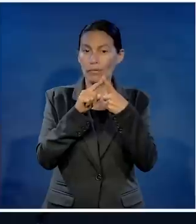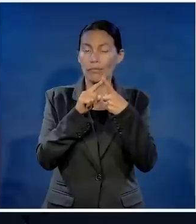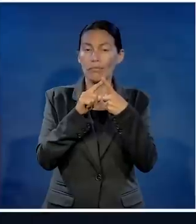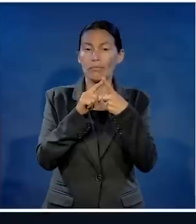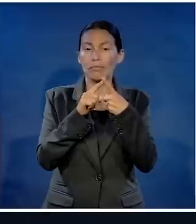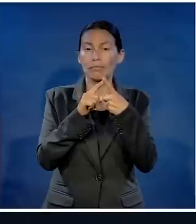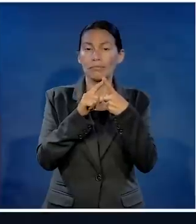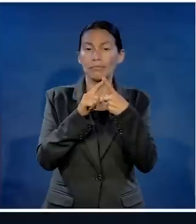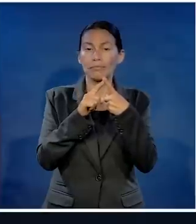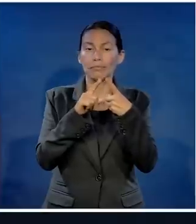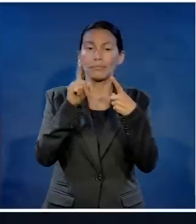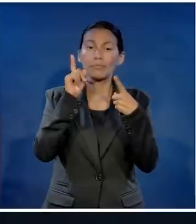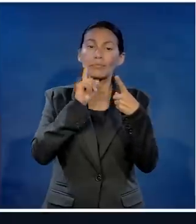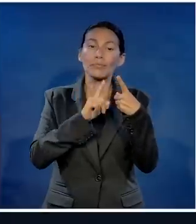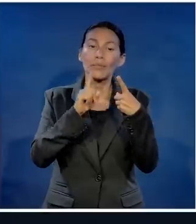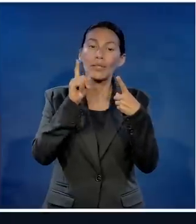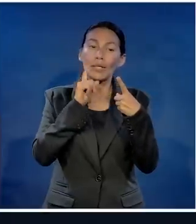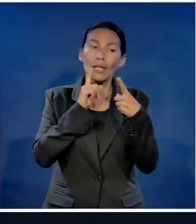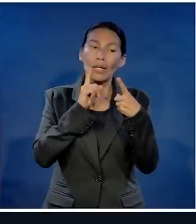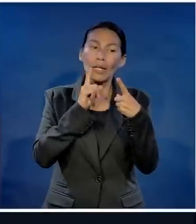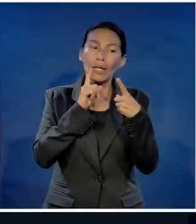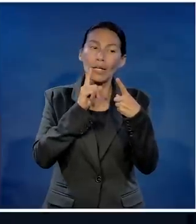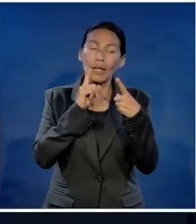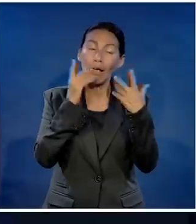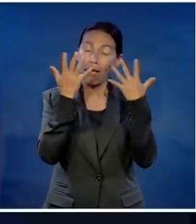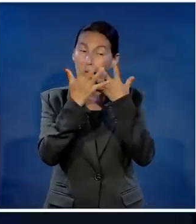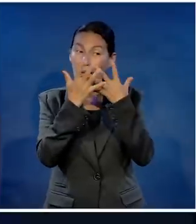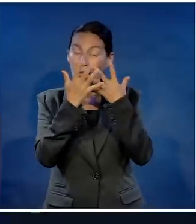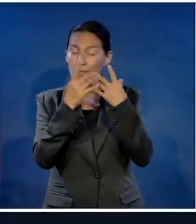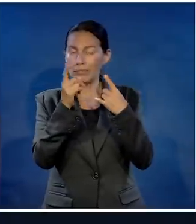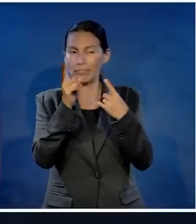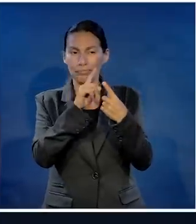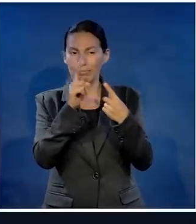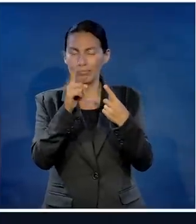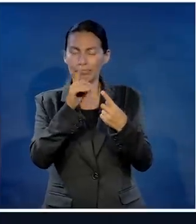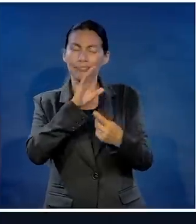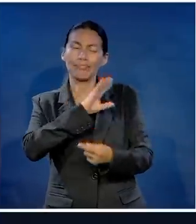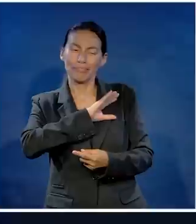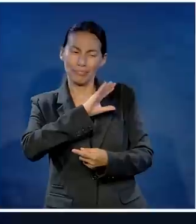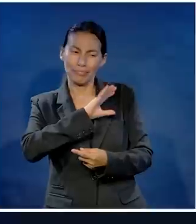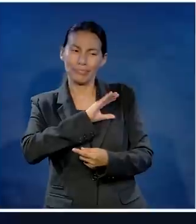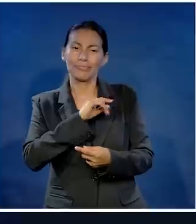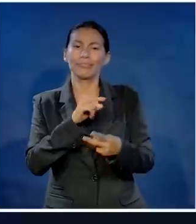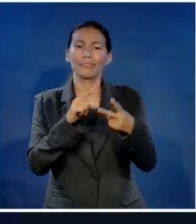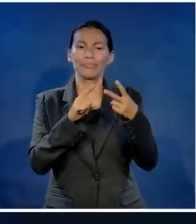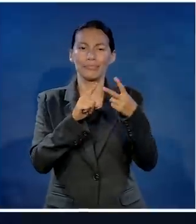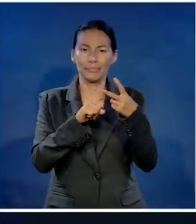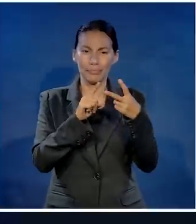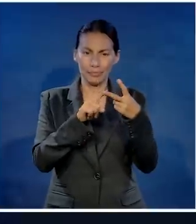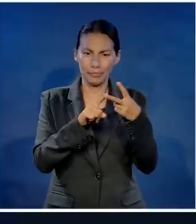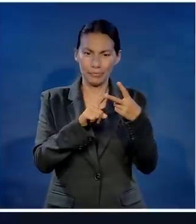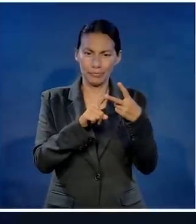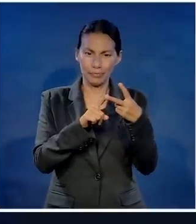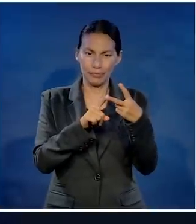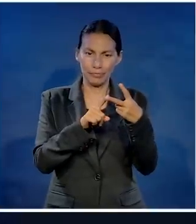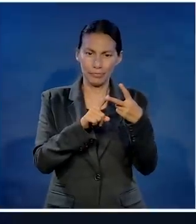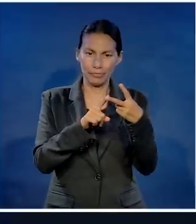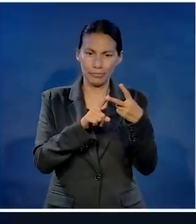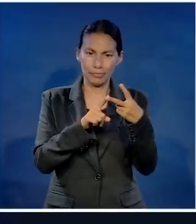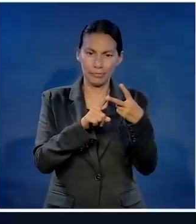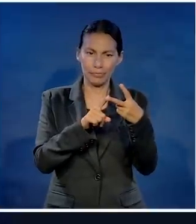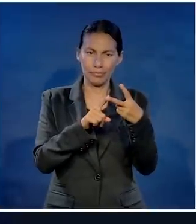cosas una a las muchachas no se les impresiona se les quiere dos